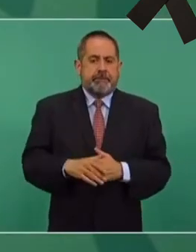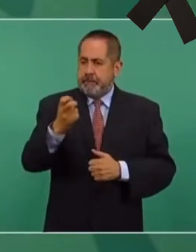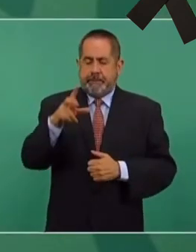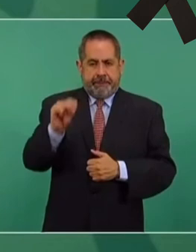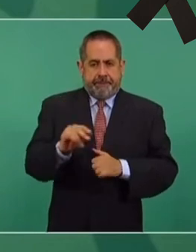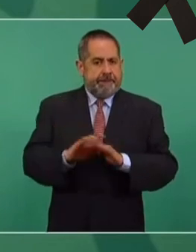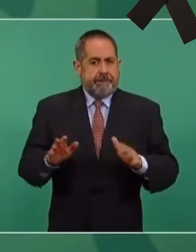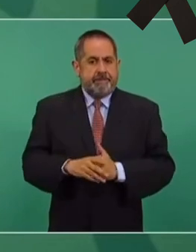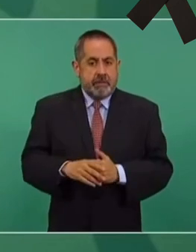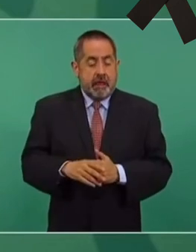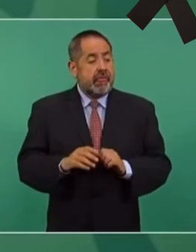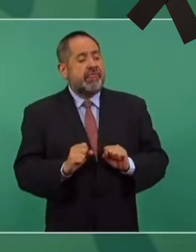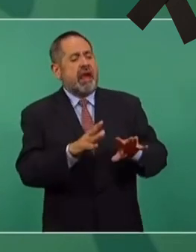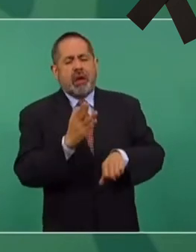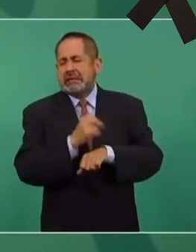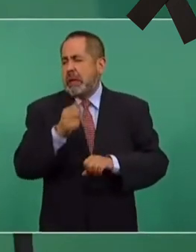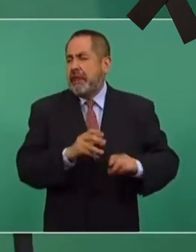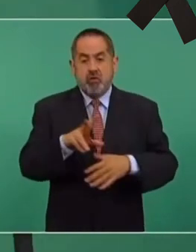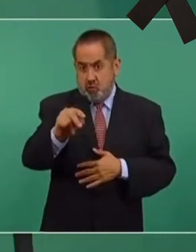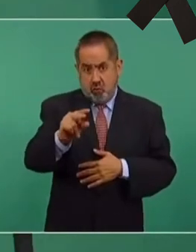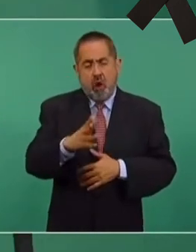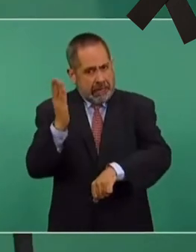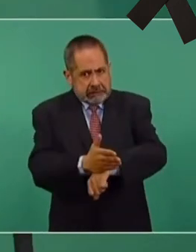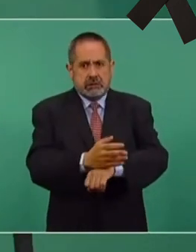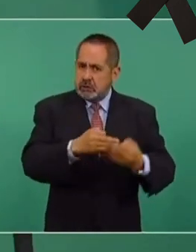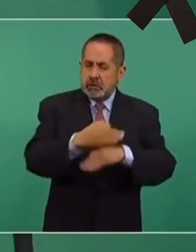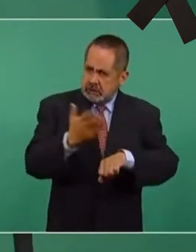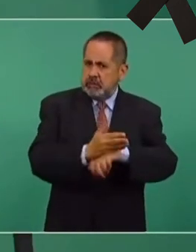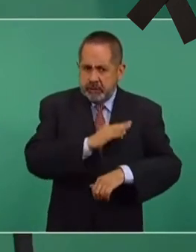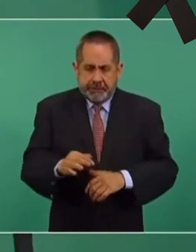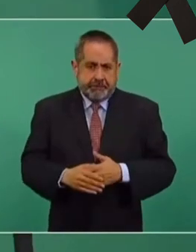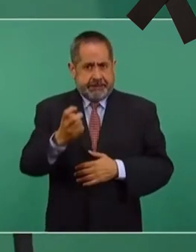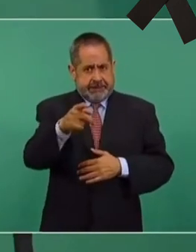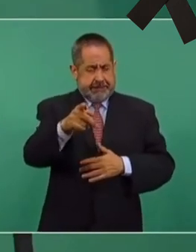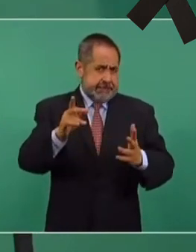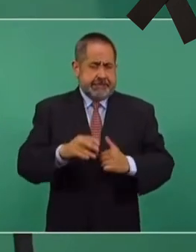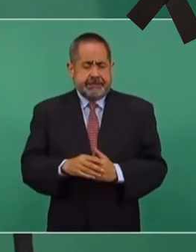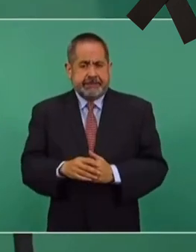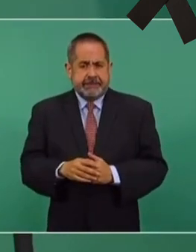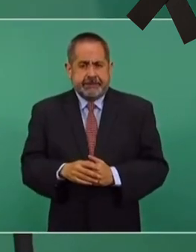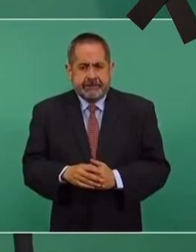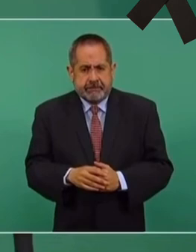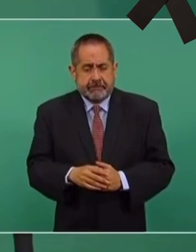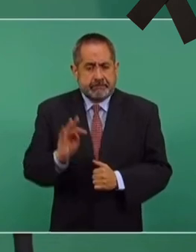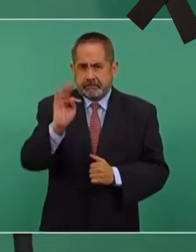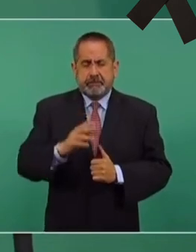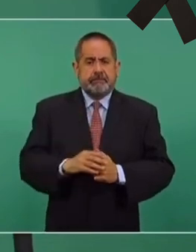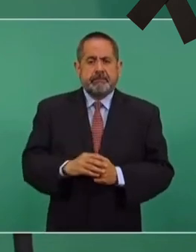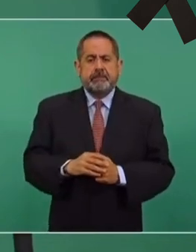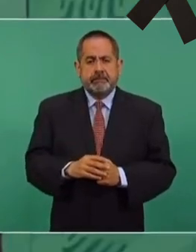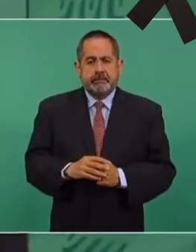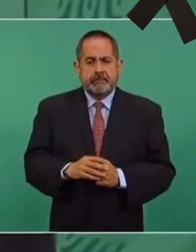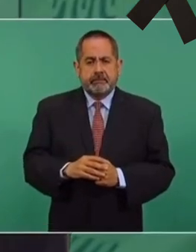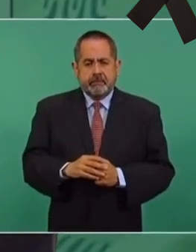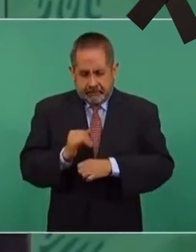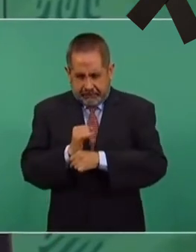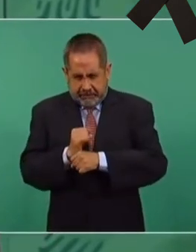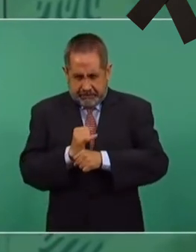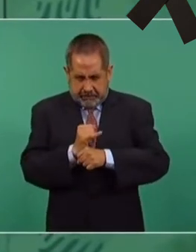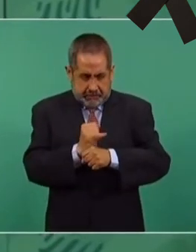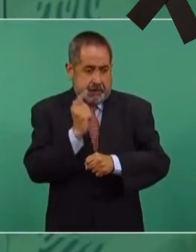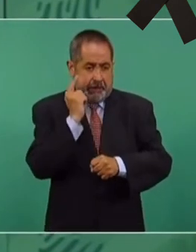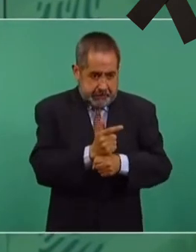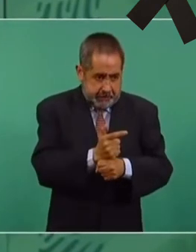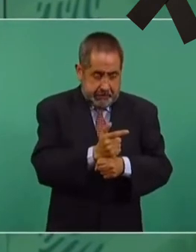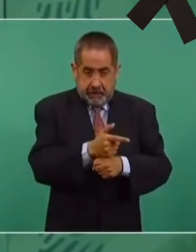ya eso ya no existe y no hay impunidad en general para nadie. En estos casos, si se investiga